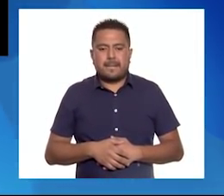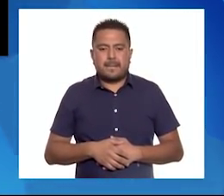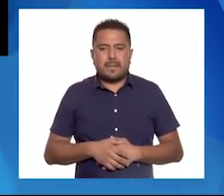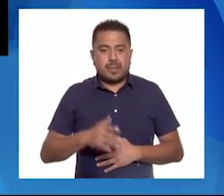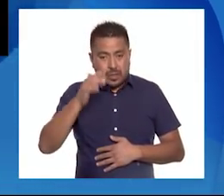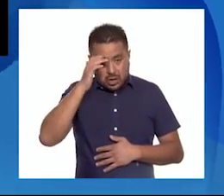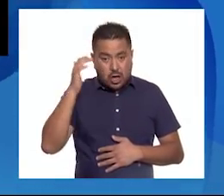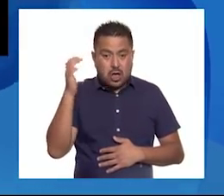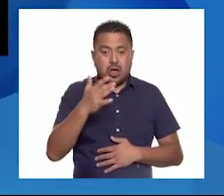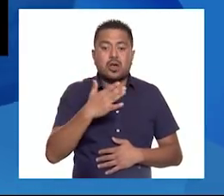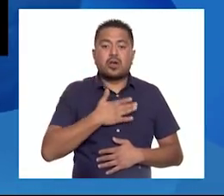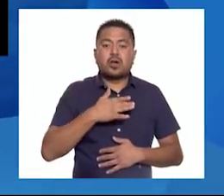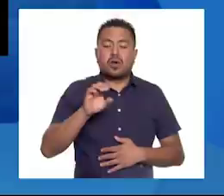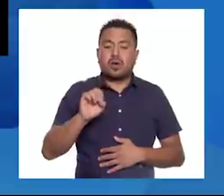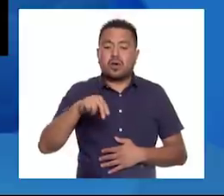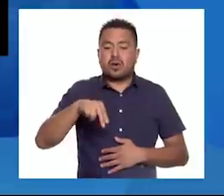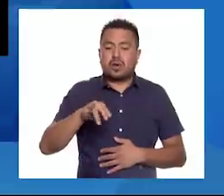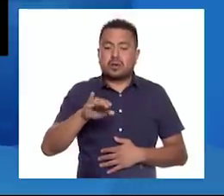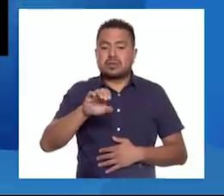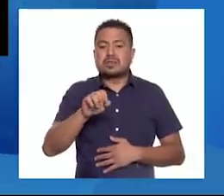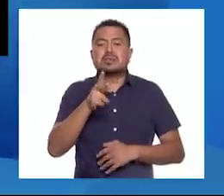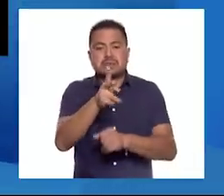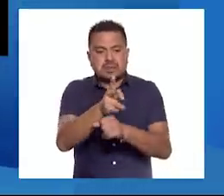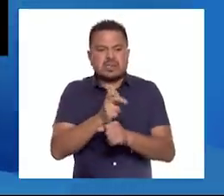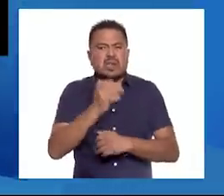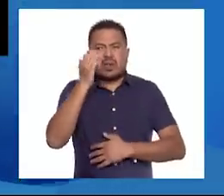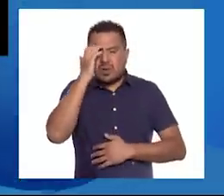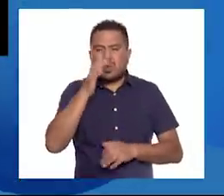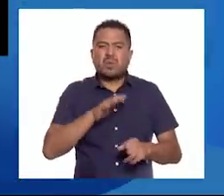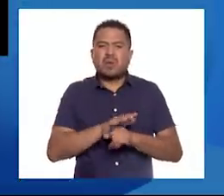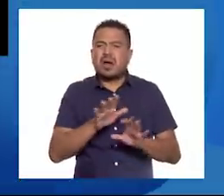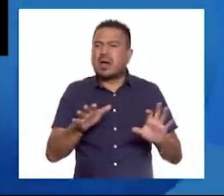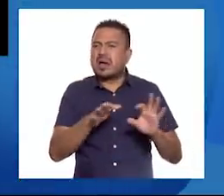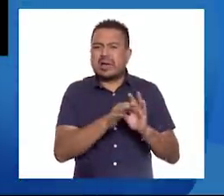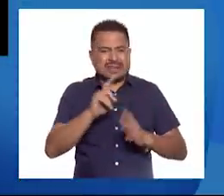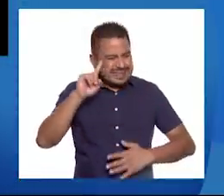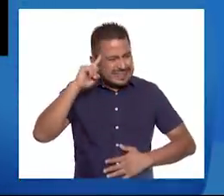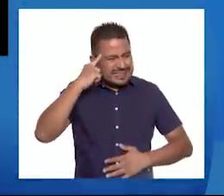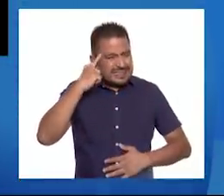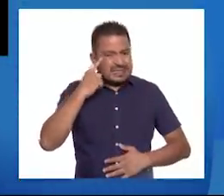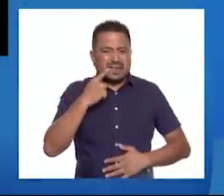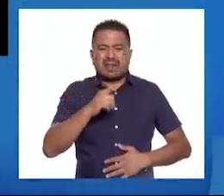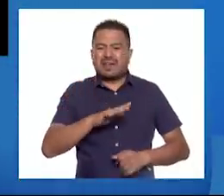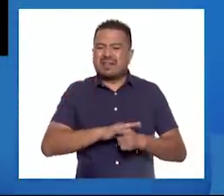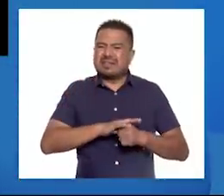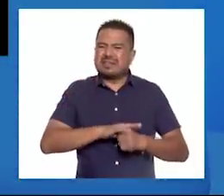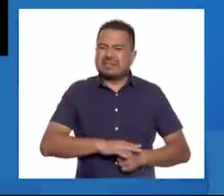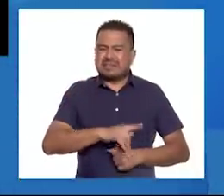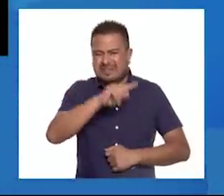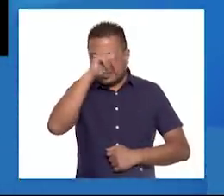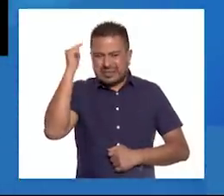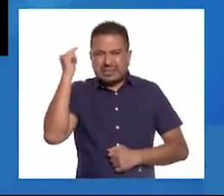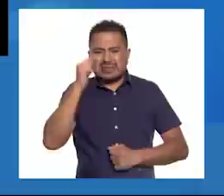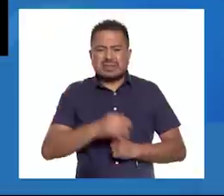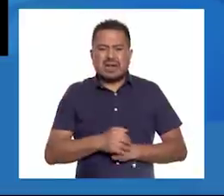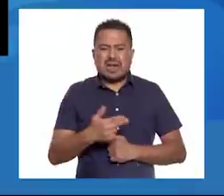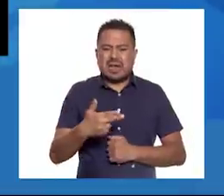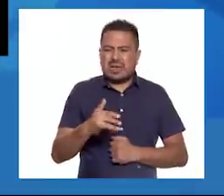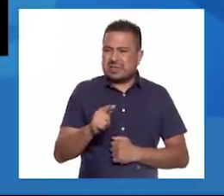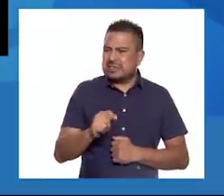Hola, yo soy Onis y te invito a conocer a los parientes del enojo, el fastidio y el hastío.